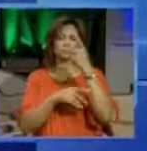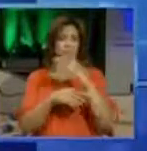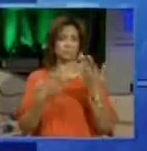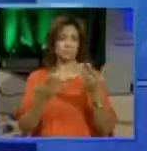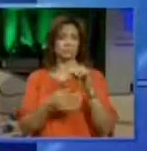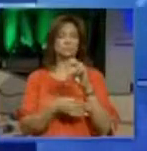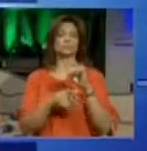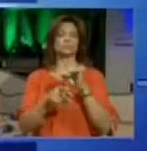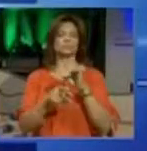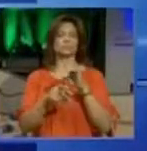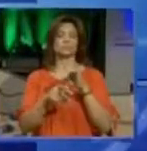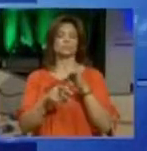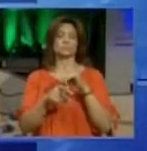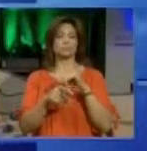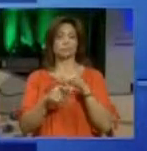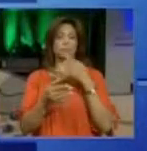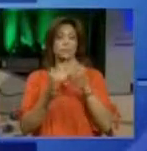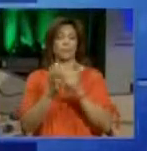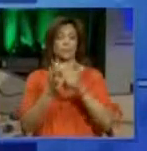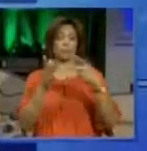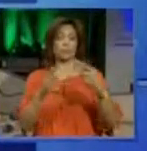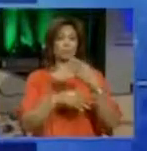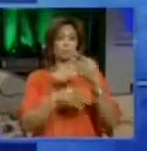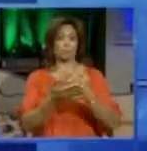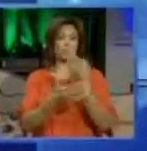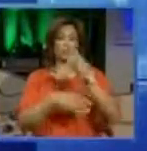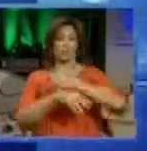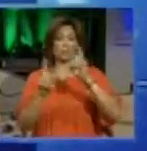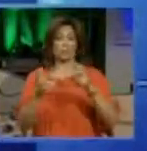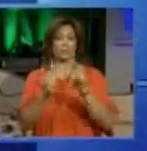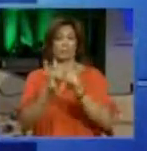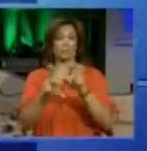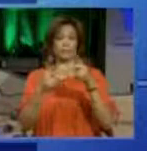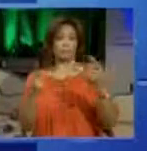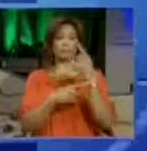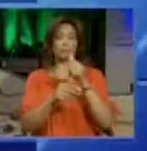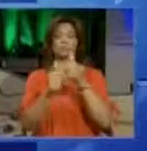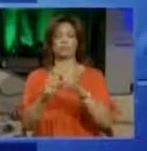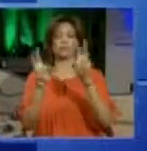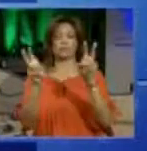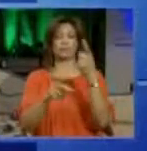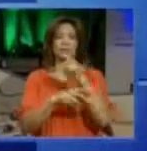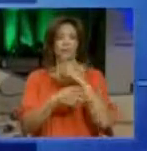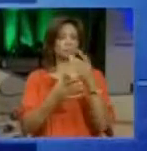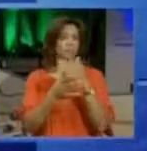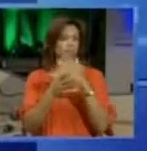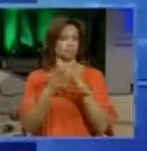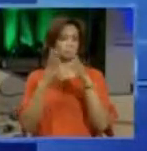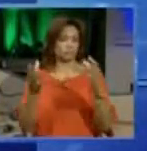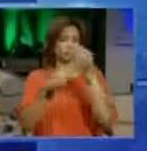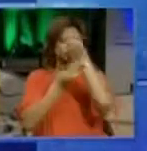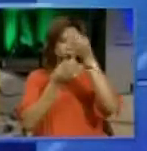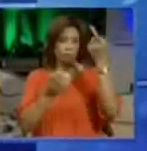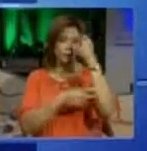Limaris Suárez del periódico El Nuevo Día de Puerto Rico da seguimiento a este tema allá, comparte mucha de esta